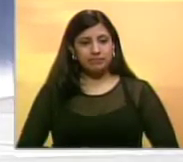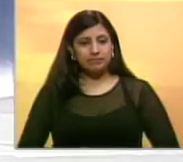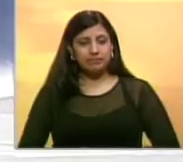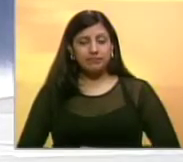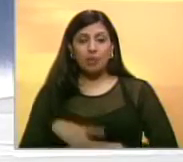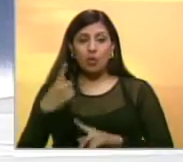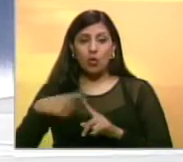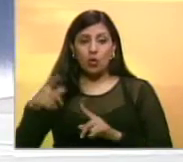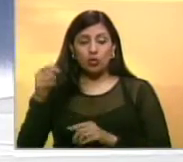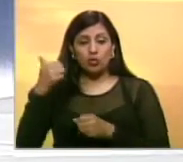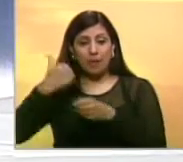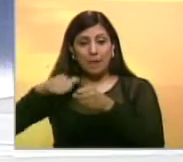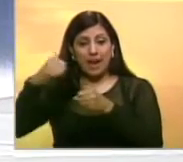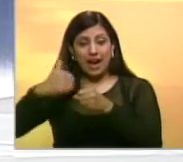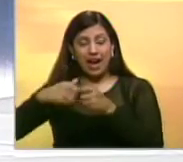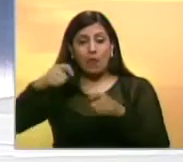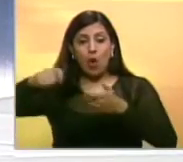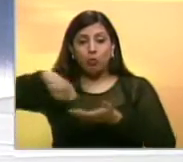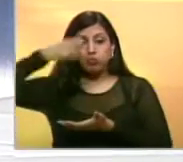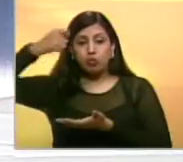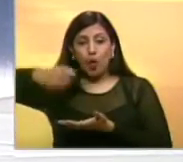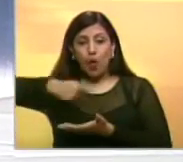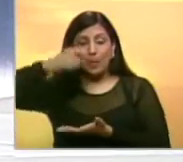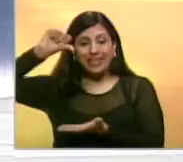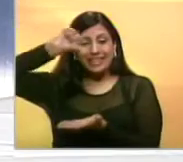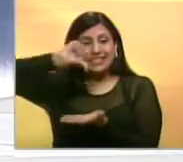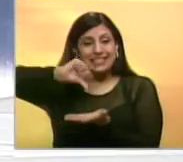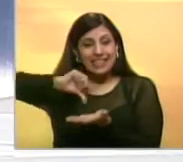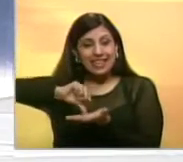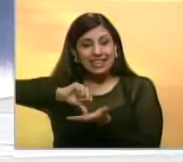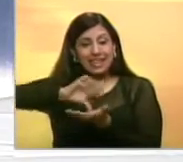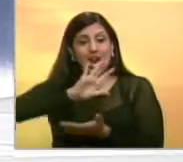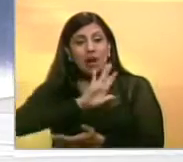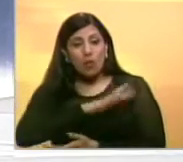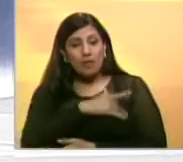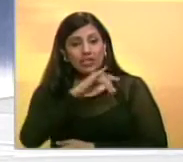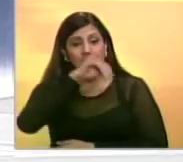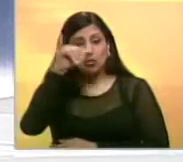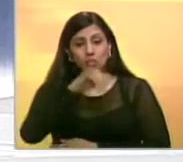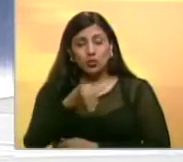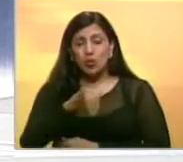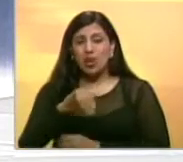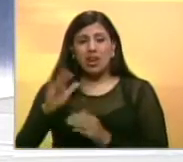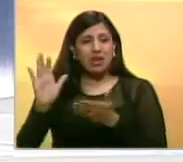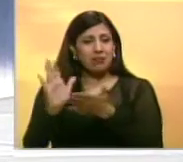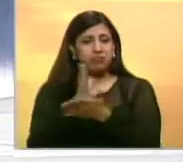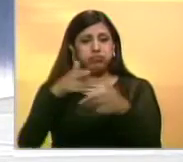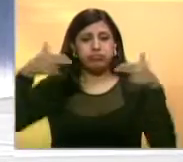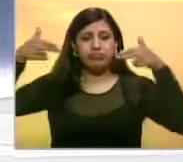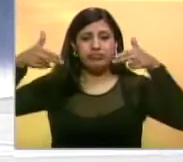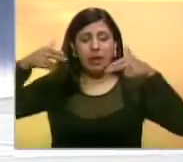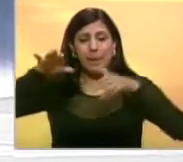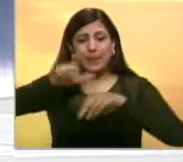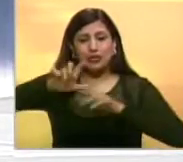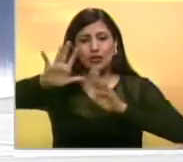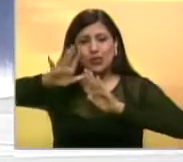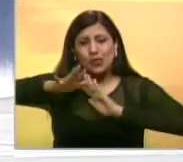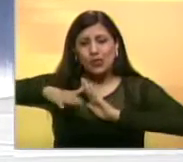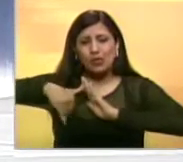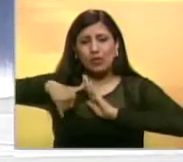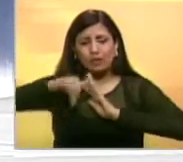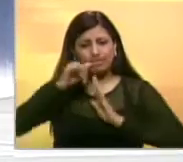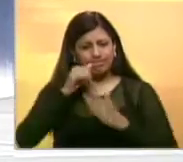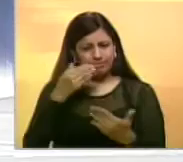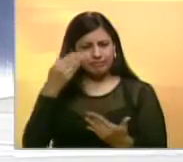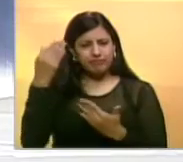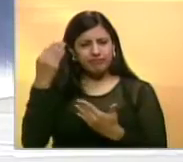En Maracaibo, el comedor central de la Universidad del Zulia fue desmantelado por antisociales que sometieron al personal de seguridad. José Leonardo Nava con